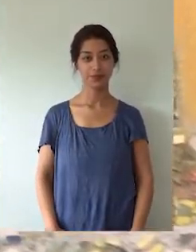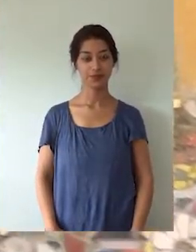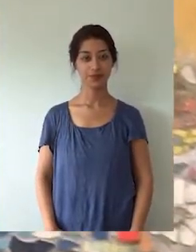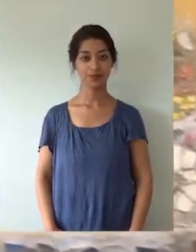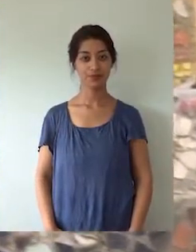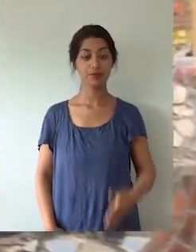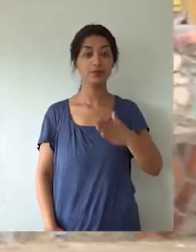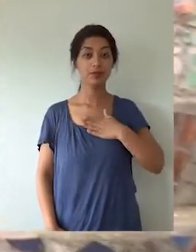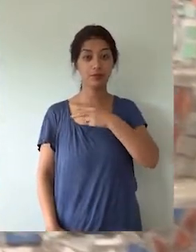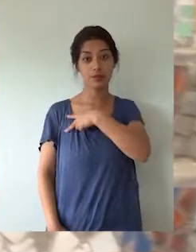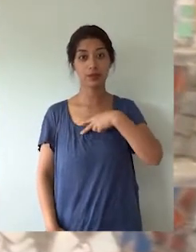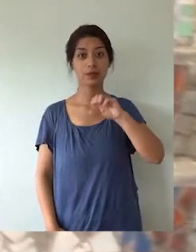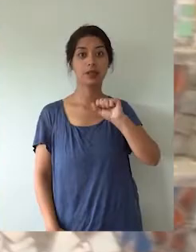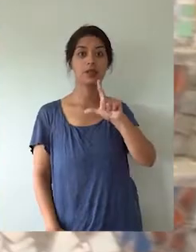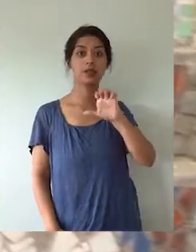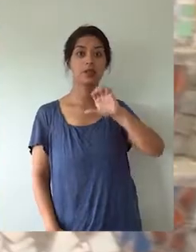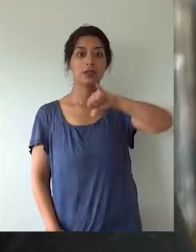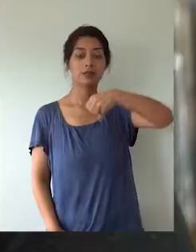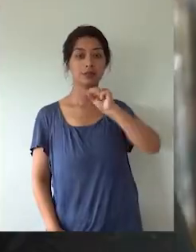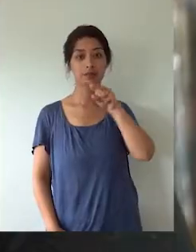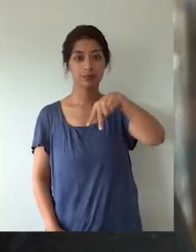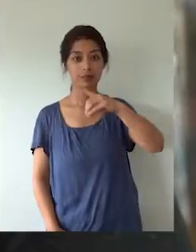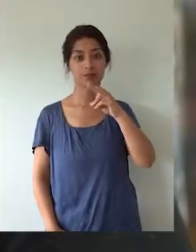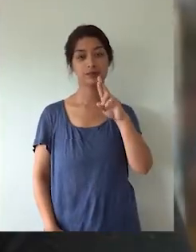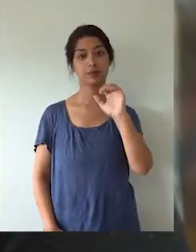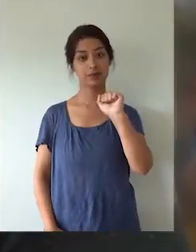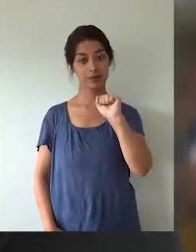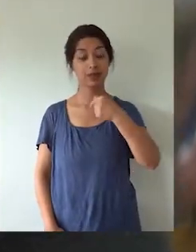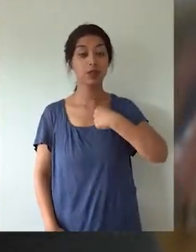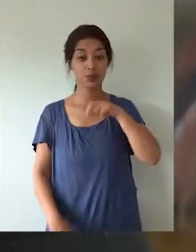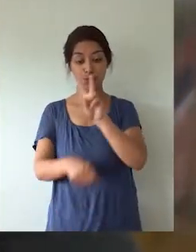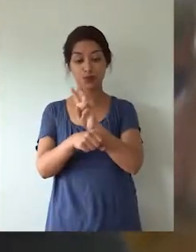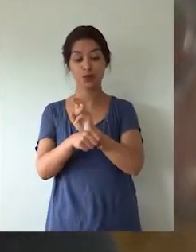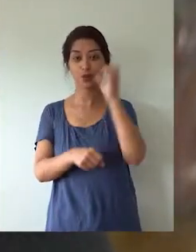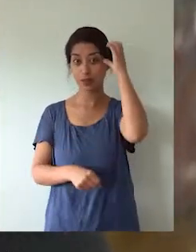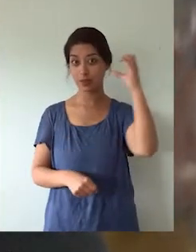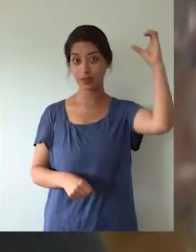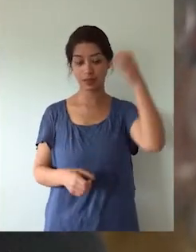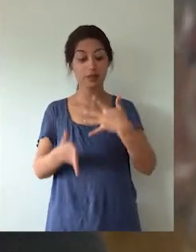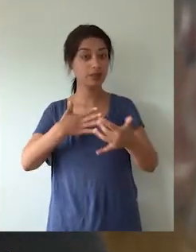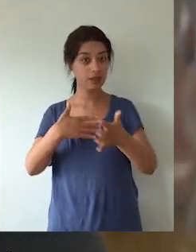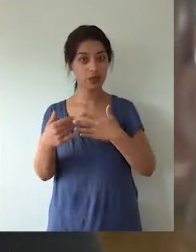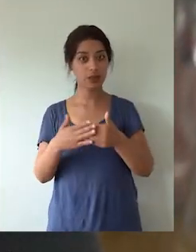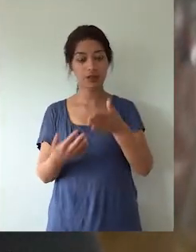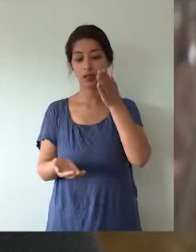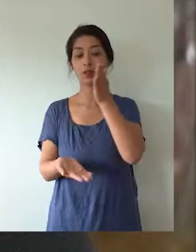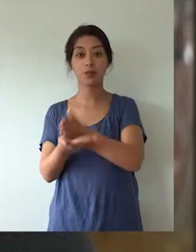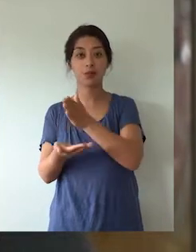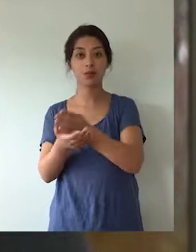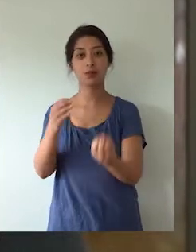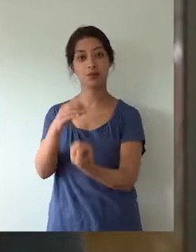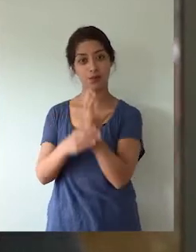Mi nombre es Alejandra López Melo, soy profesora de ciencias naturales, trabajo en la Escuela Nueva